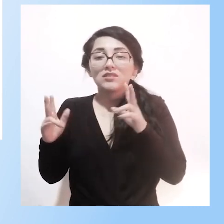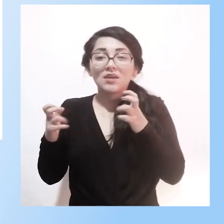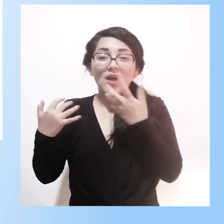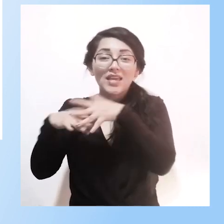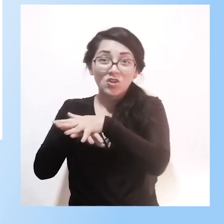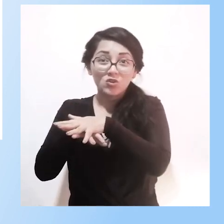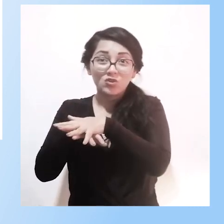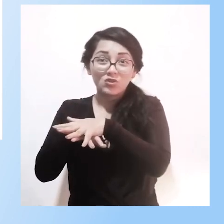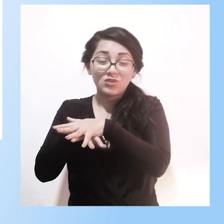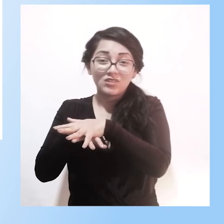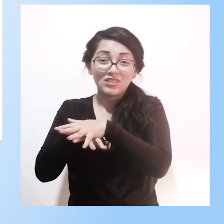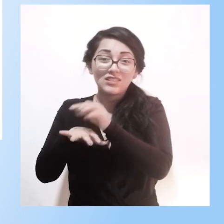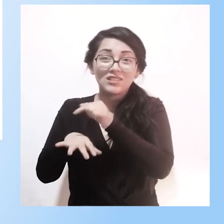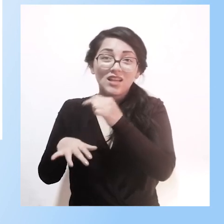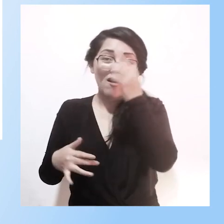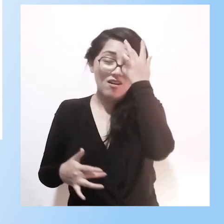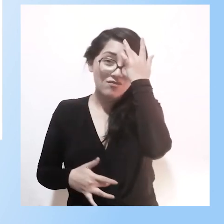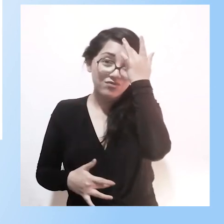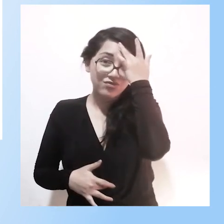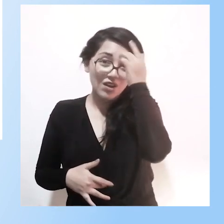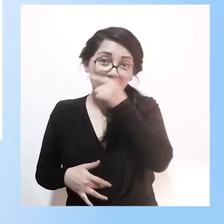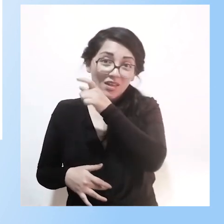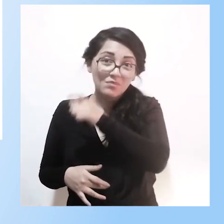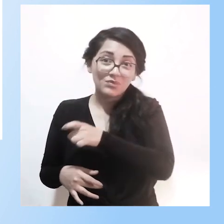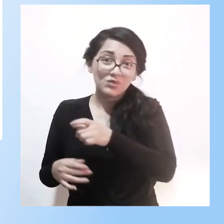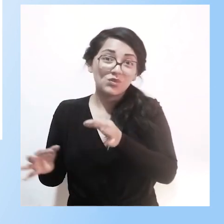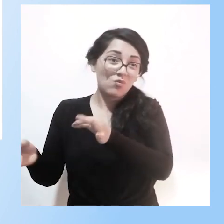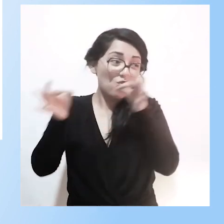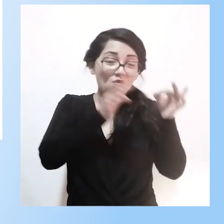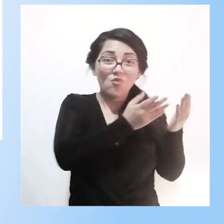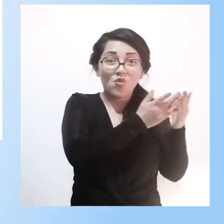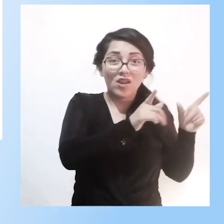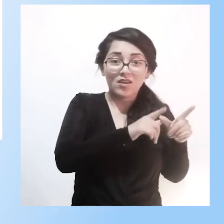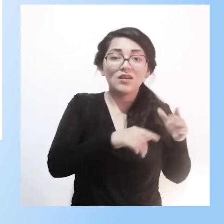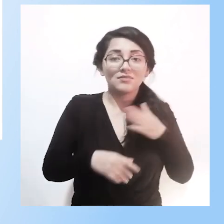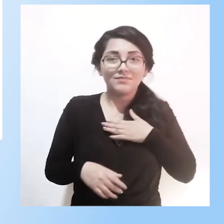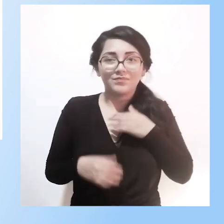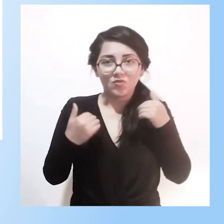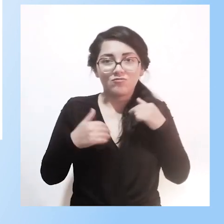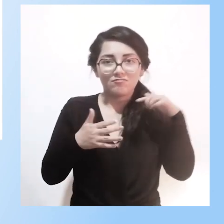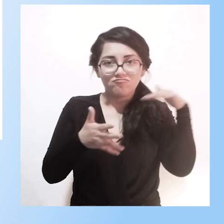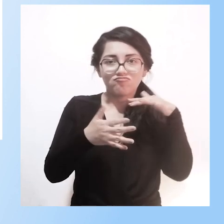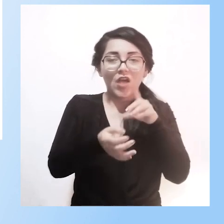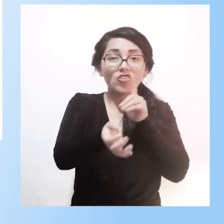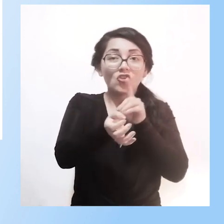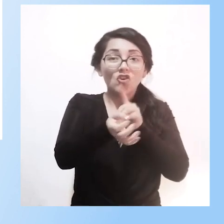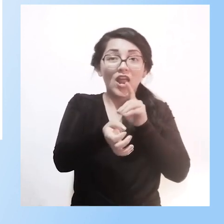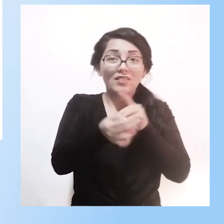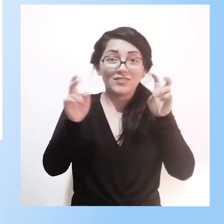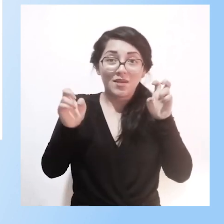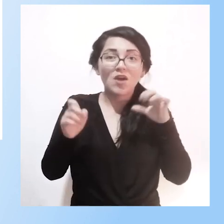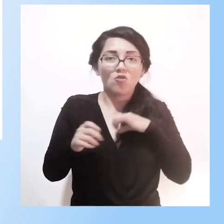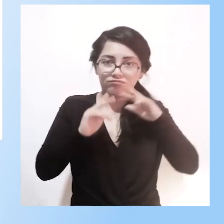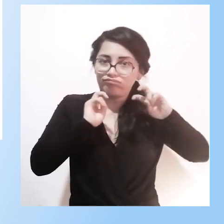alumno con enfermedad en la escuela fue el tema de mi doctorado y surgió de la